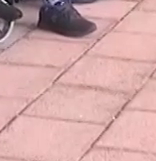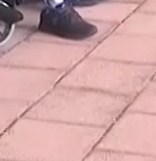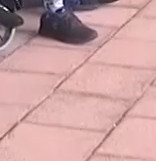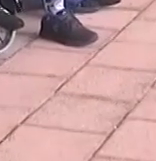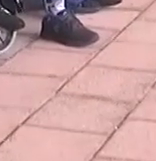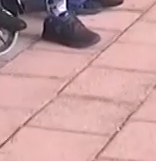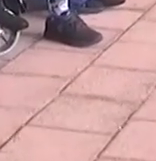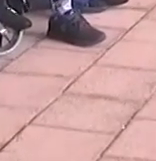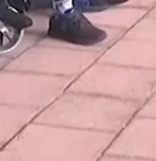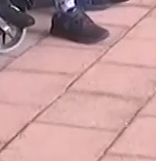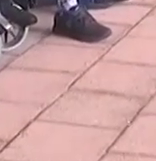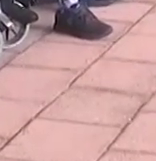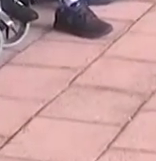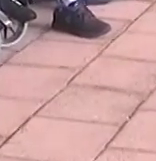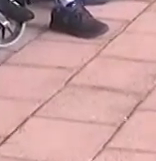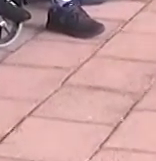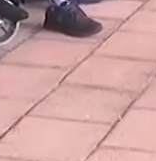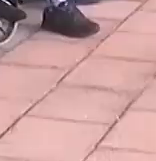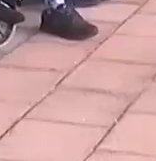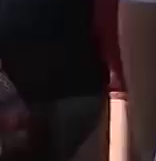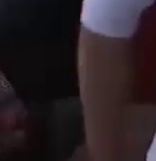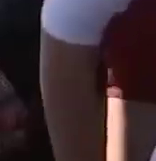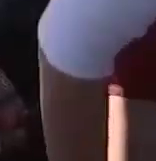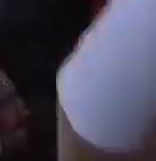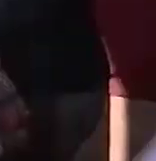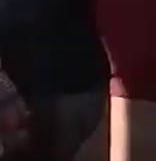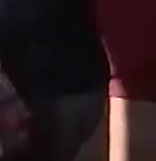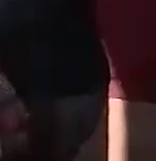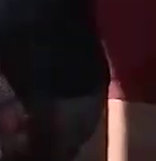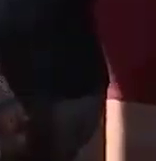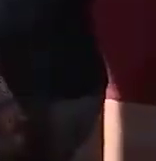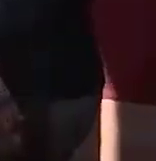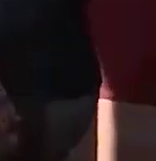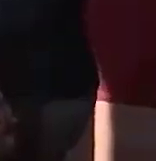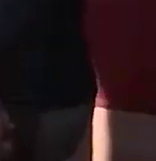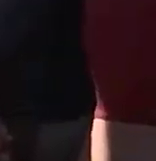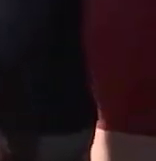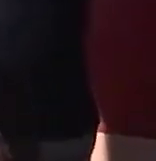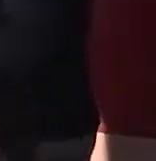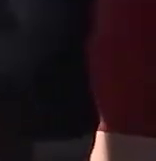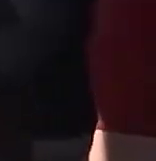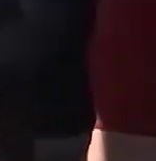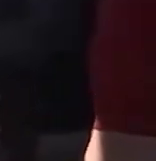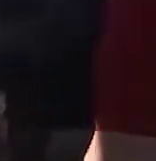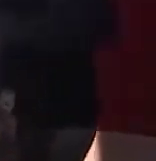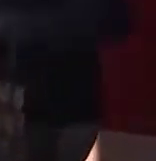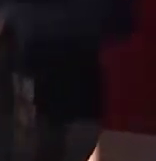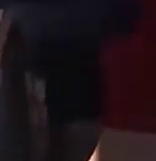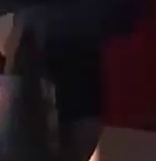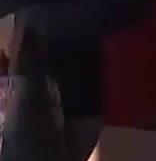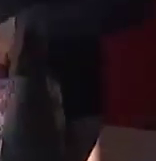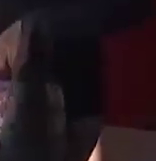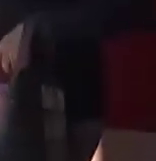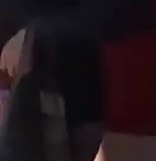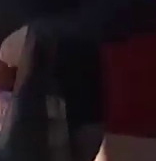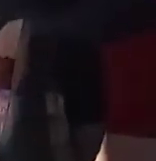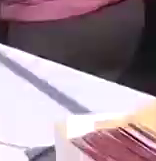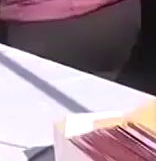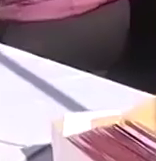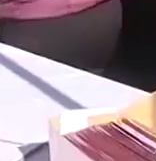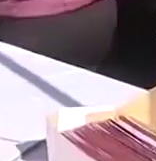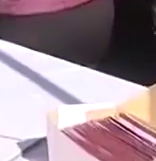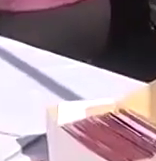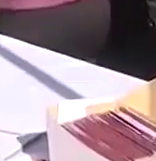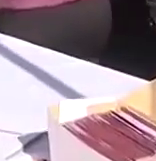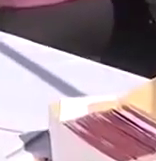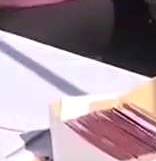un gusto saludarte nuevamente. Y igual que al auditorio, comentarte que este 30 de noviembre concluye el plazo para registrarse al programa